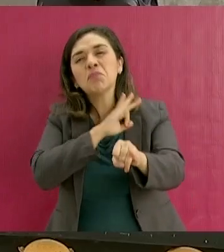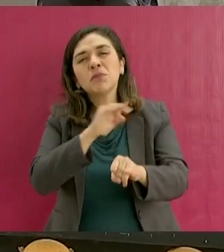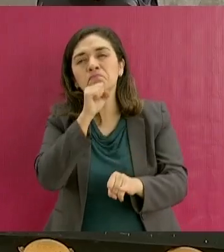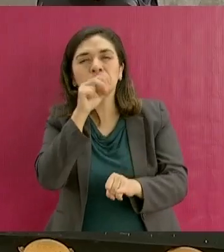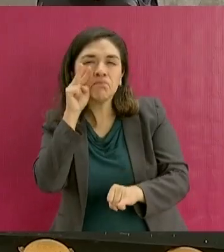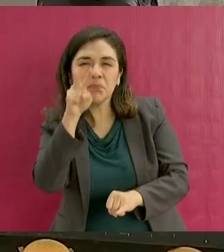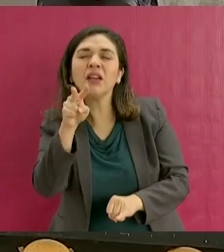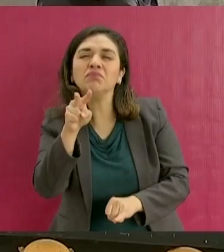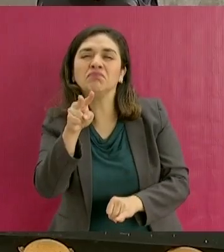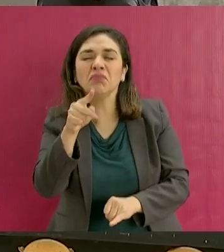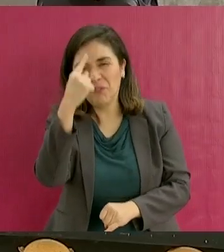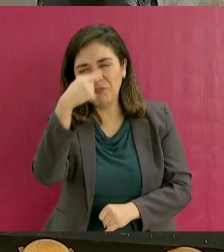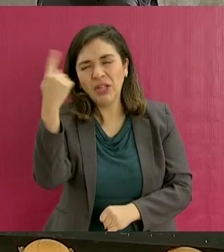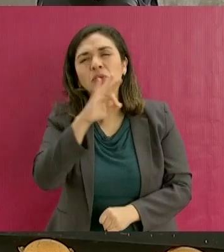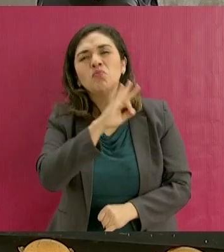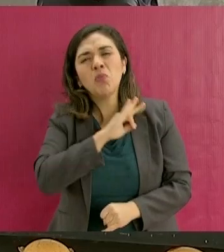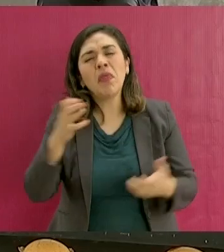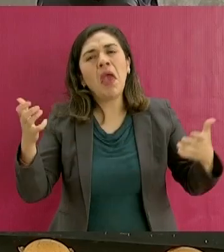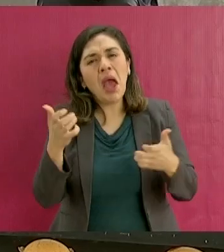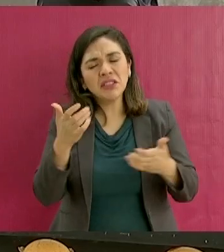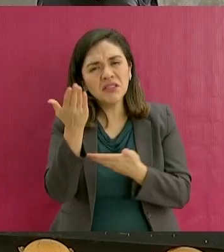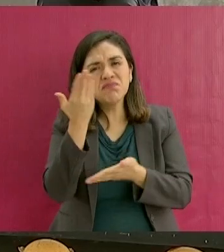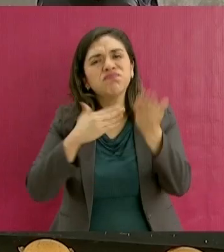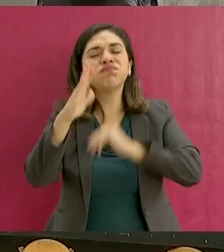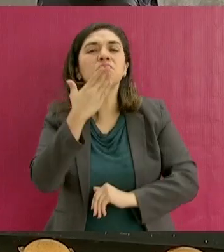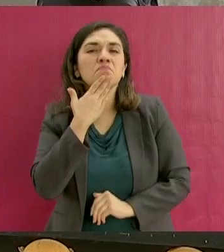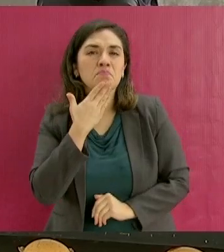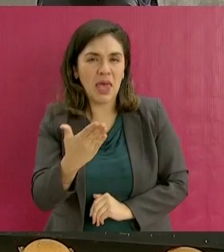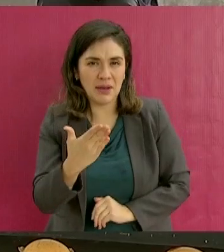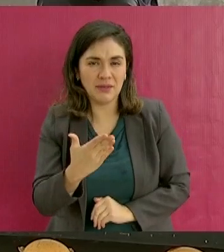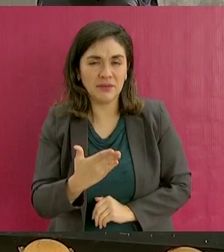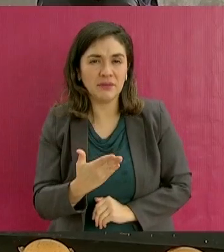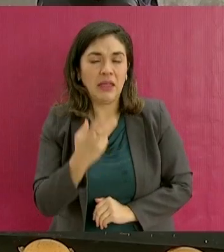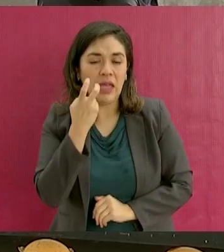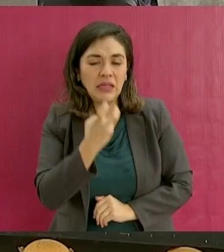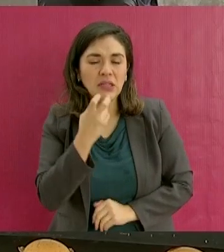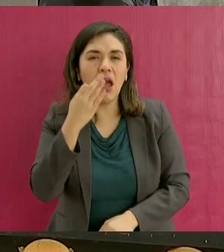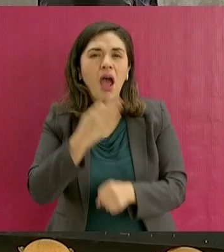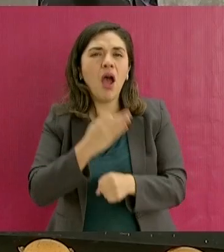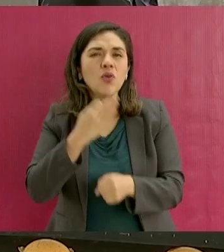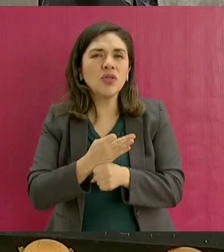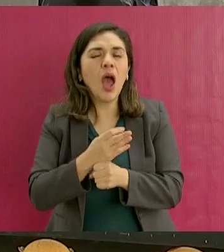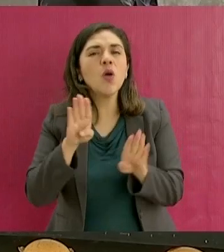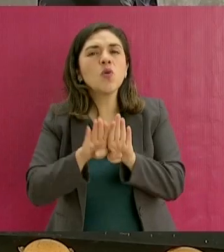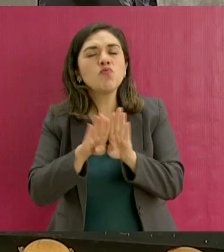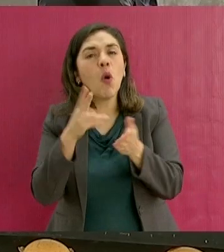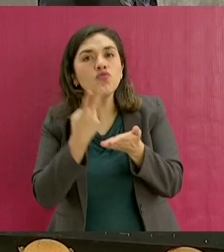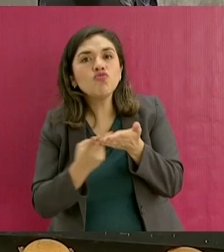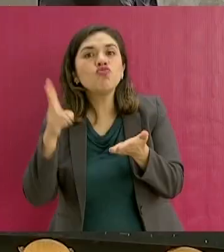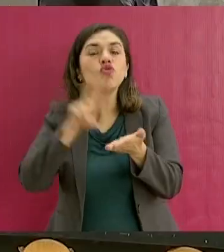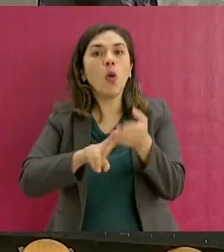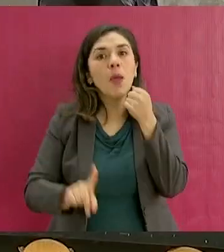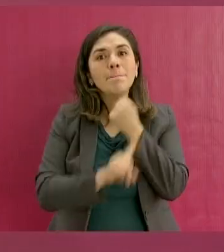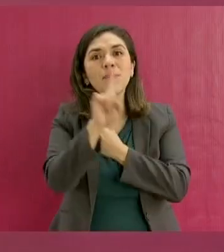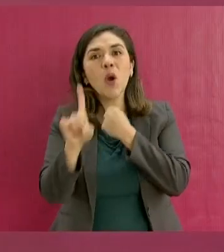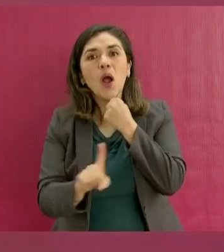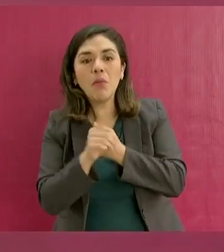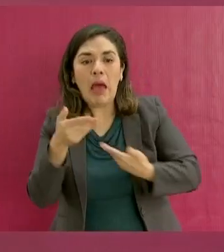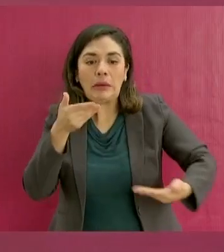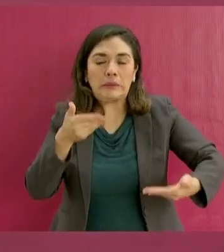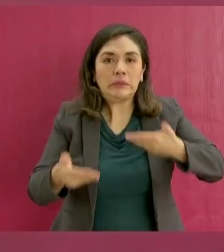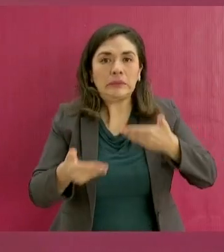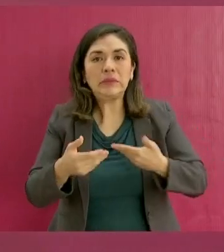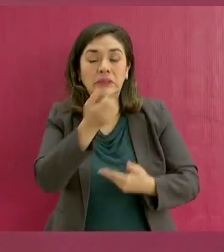vamos a salir de esta doble crisis, la